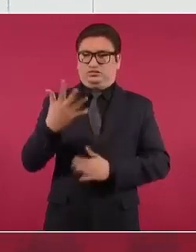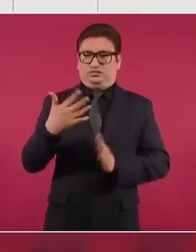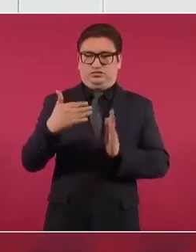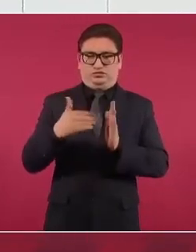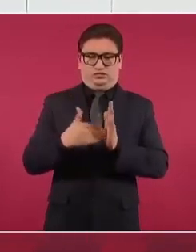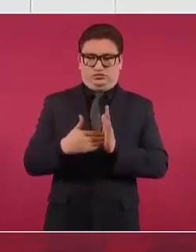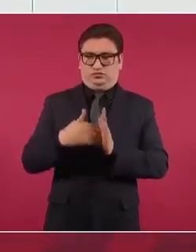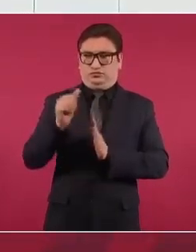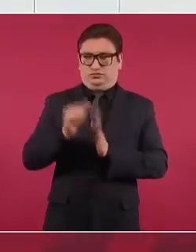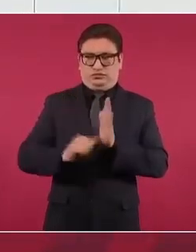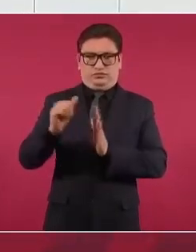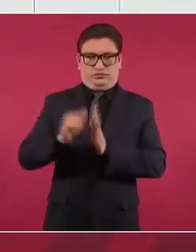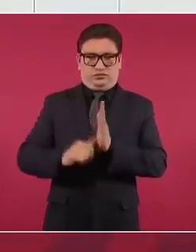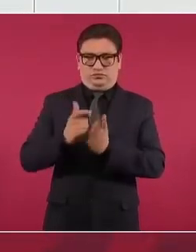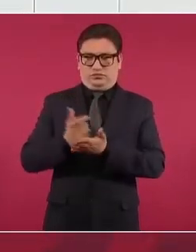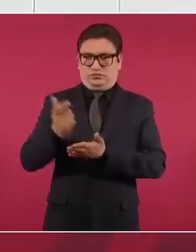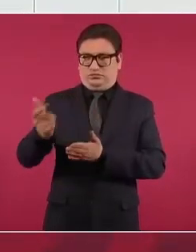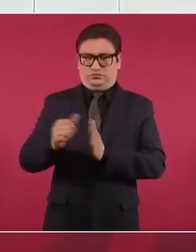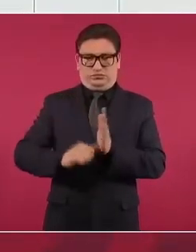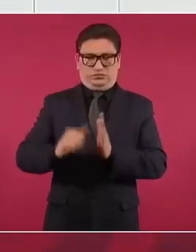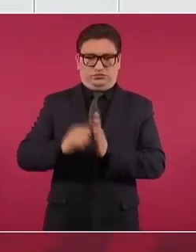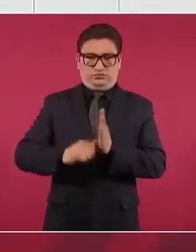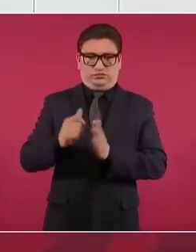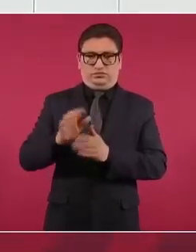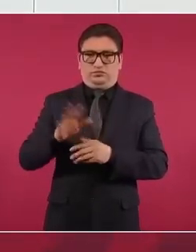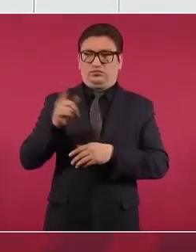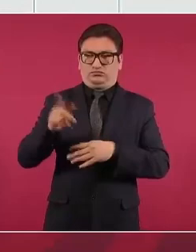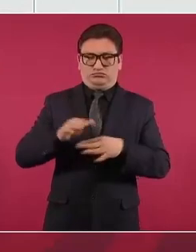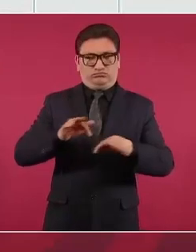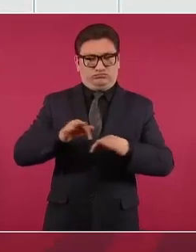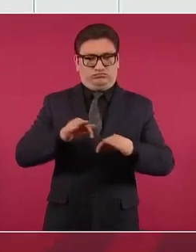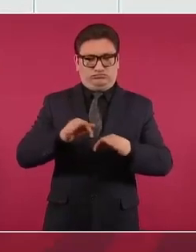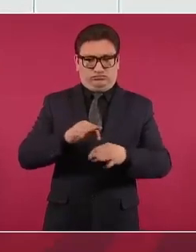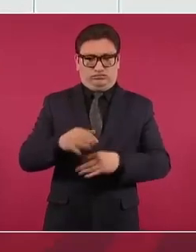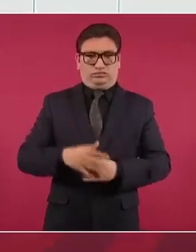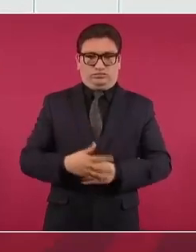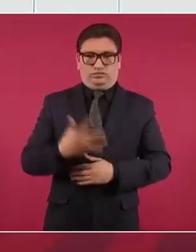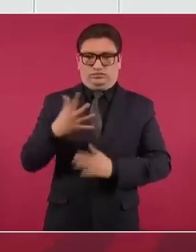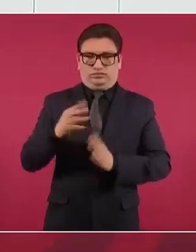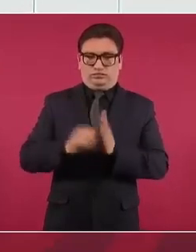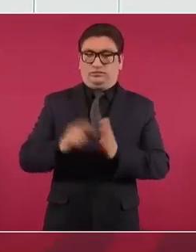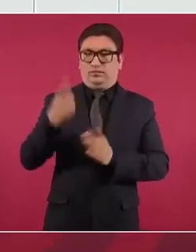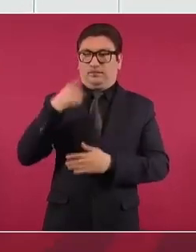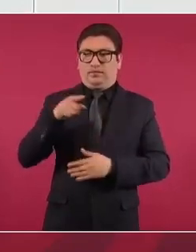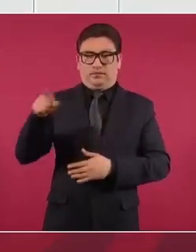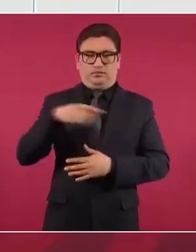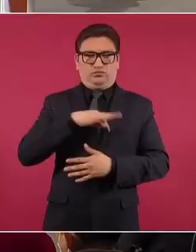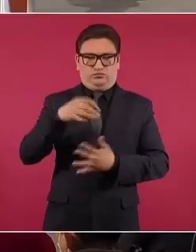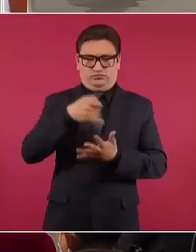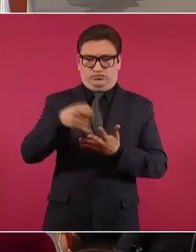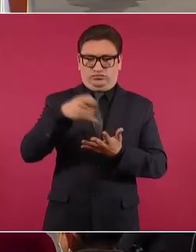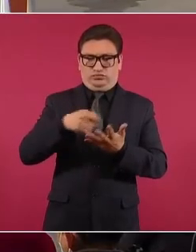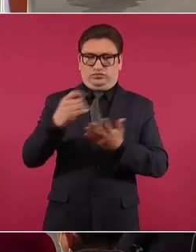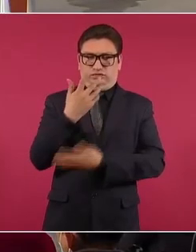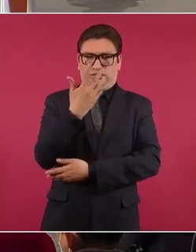pesos mensuales de jornal. ¿Por que siembren árboles